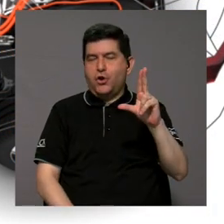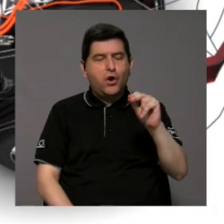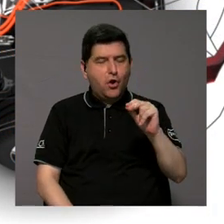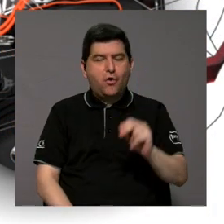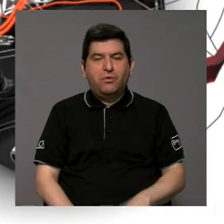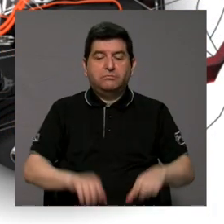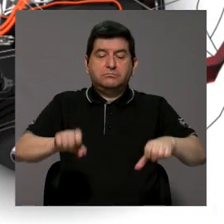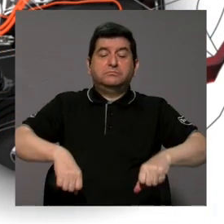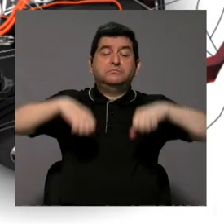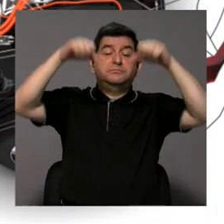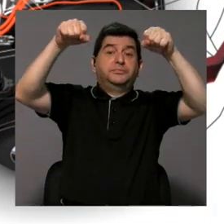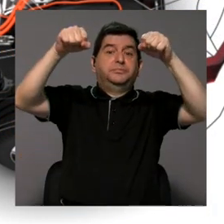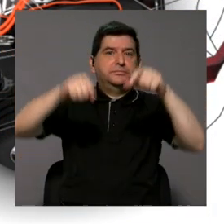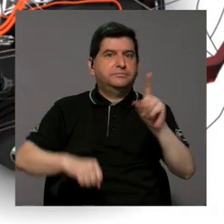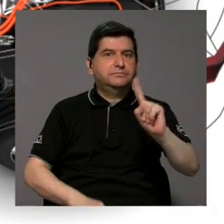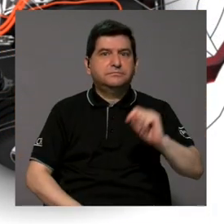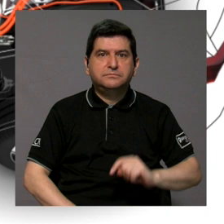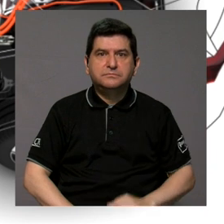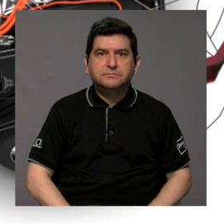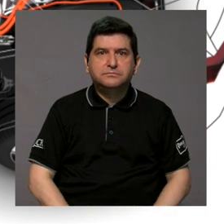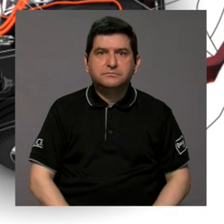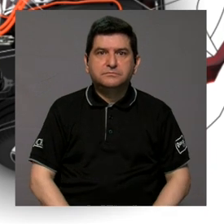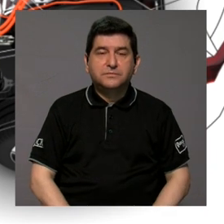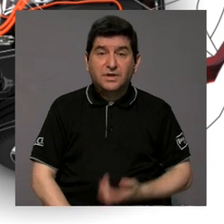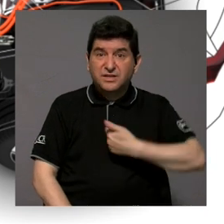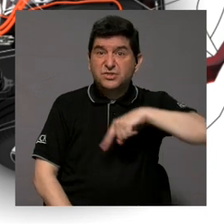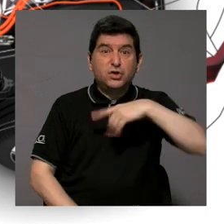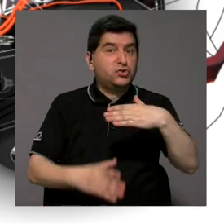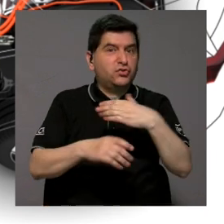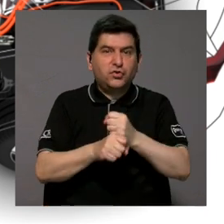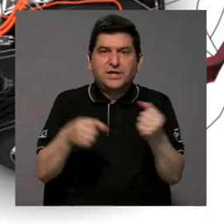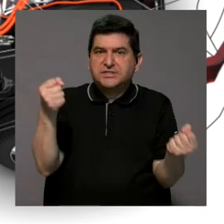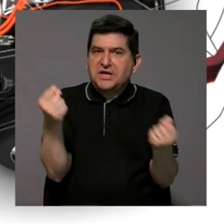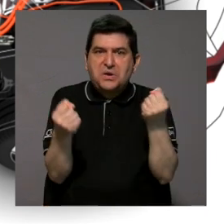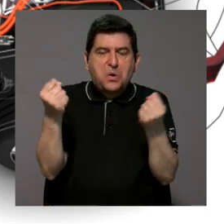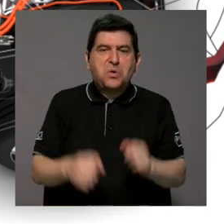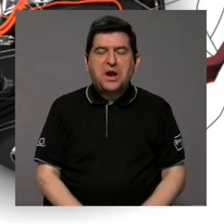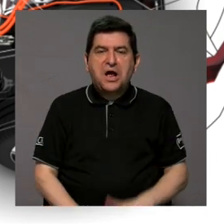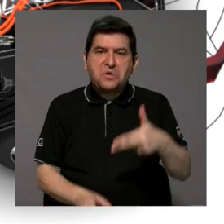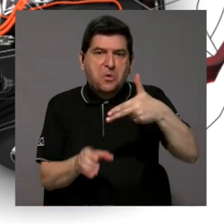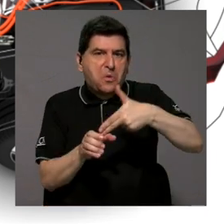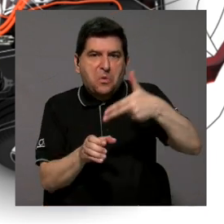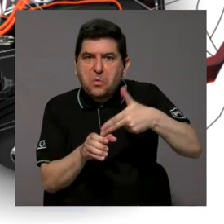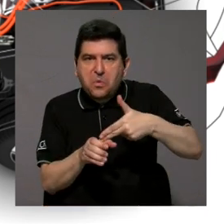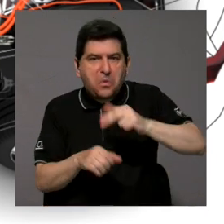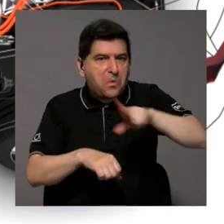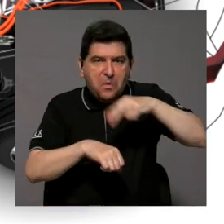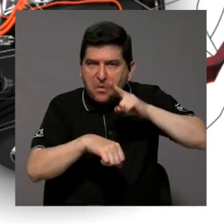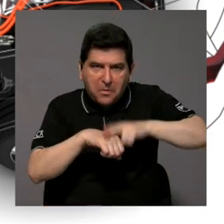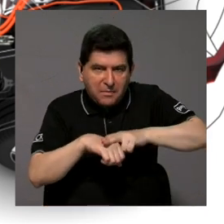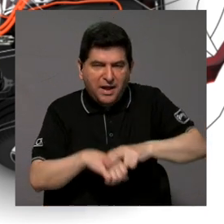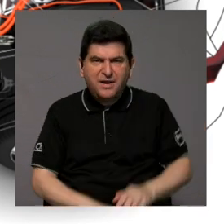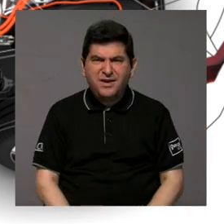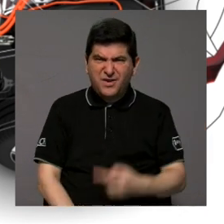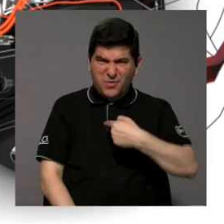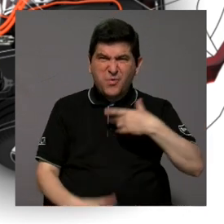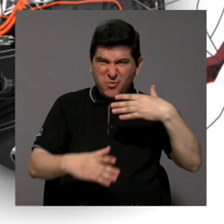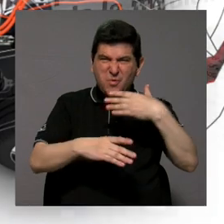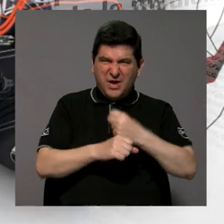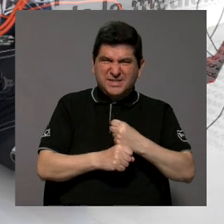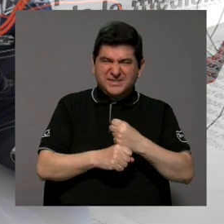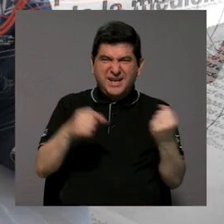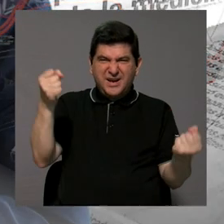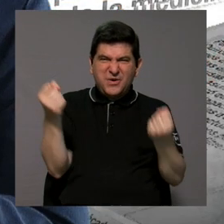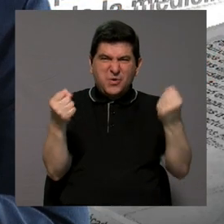llegar y abrir el motor porque digamos si no lo hacemos con el carro de gasolina o el de combustión interna ¿por qué lo vamos a hacer